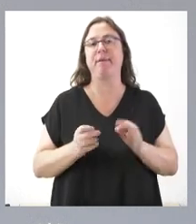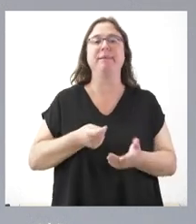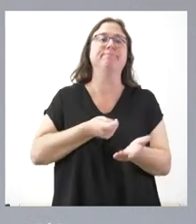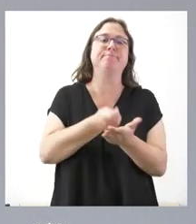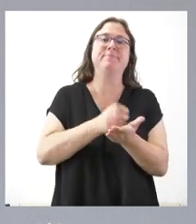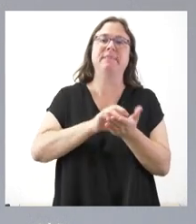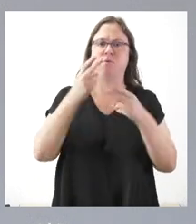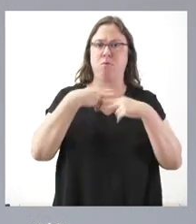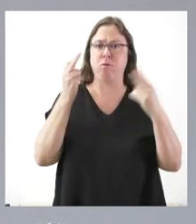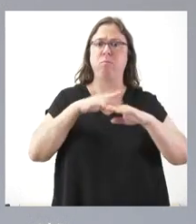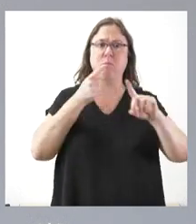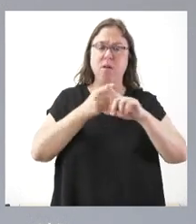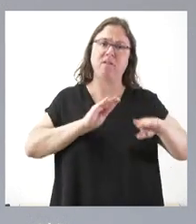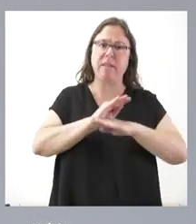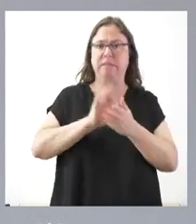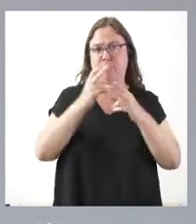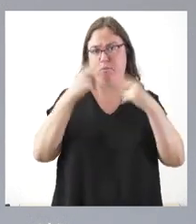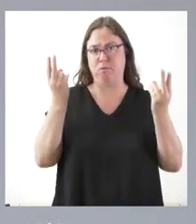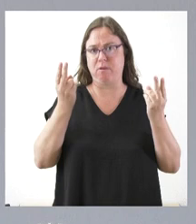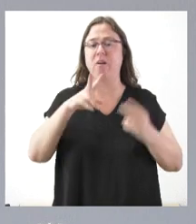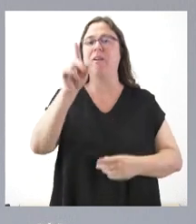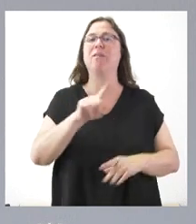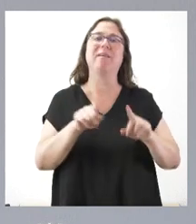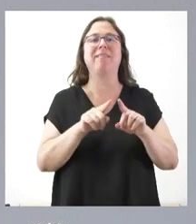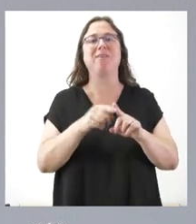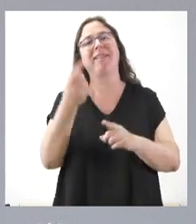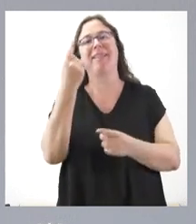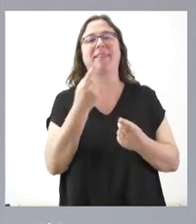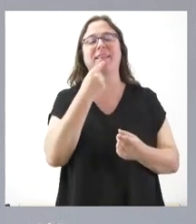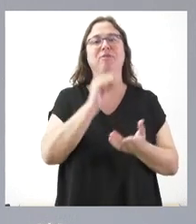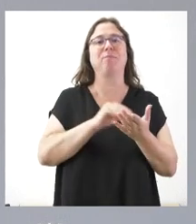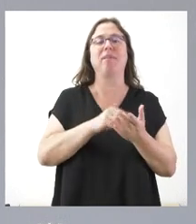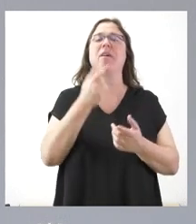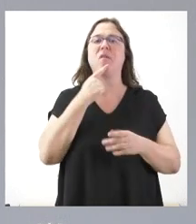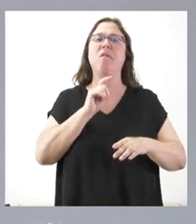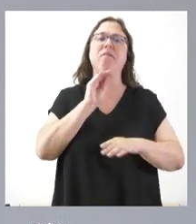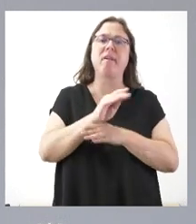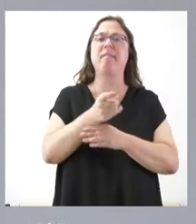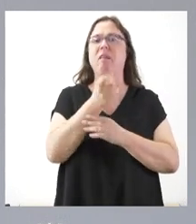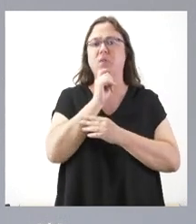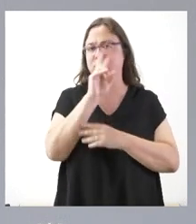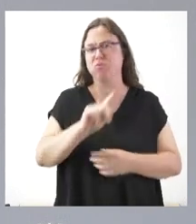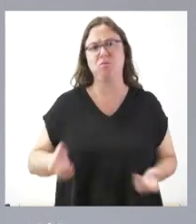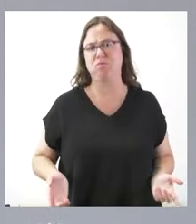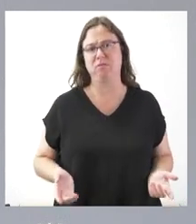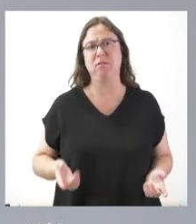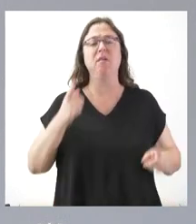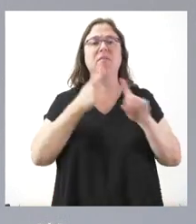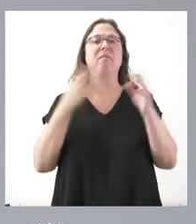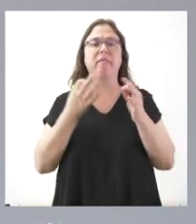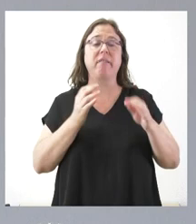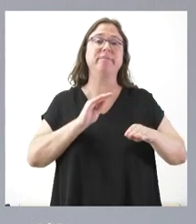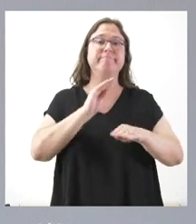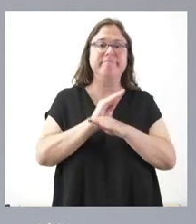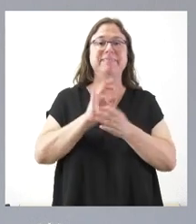públicos para financiar estos servicios públicos. No se trata, como hemos dicho en alguna ocasión, de cómo se financian las comunidades autónomas, se trata de cómo financiamos